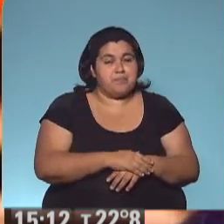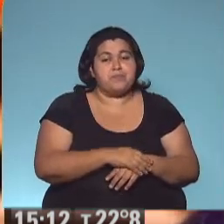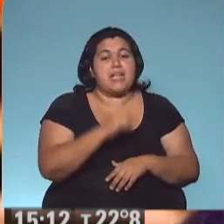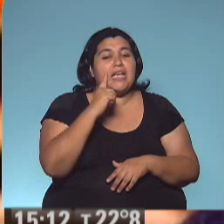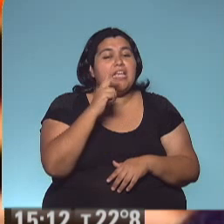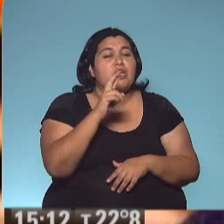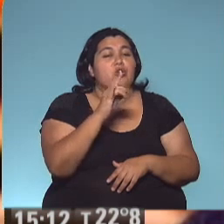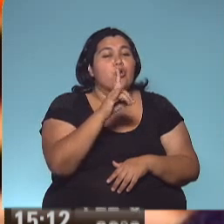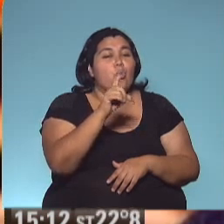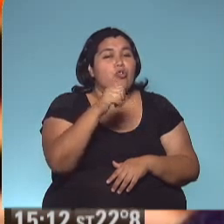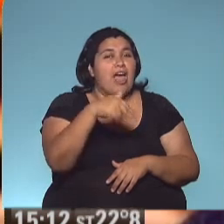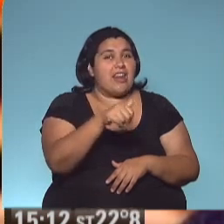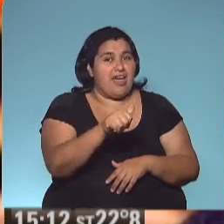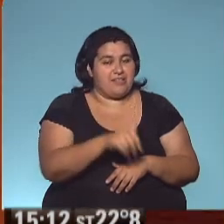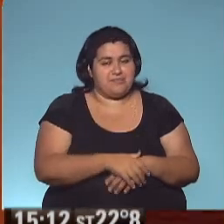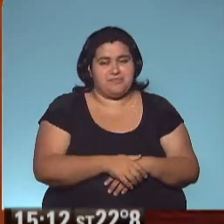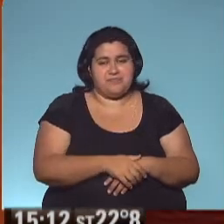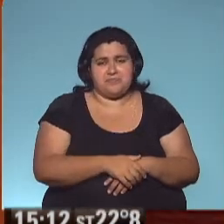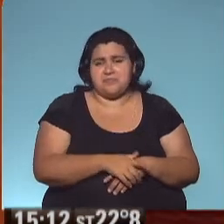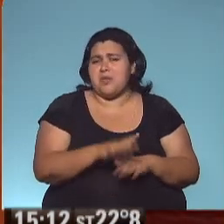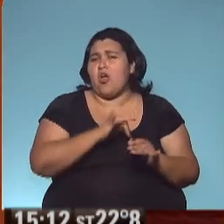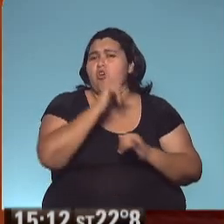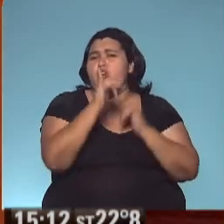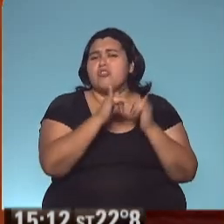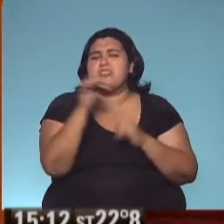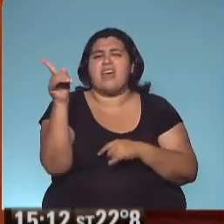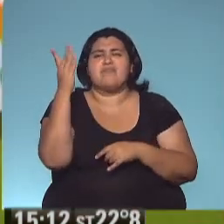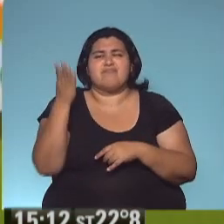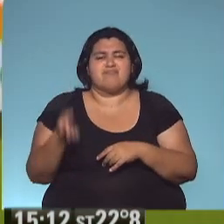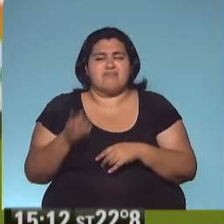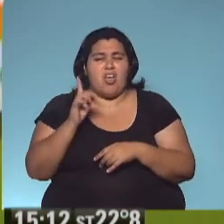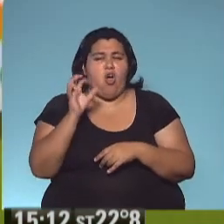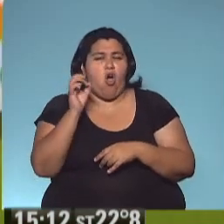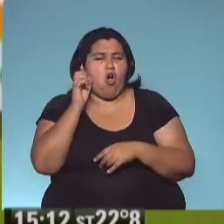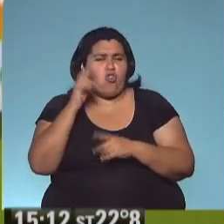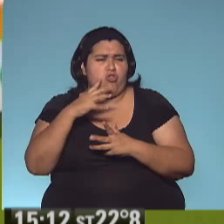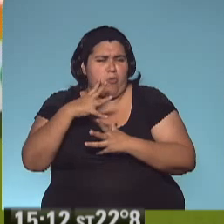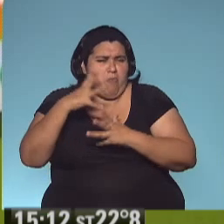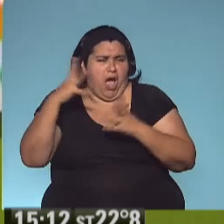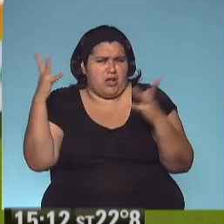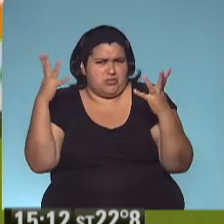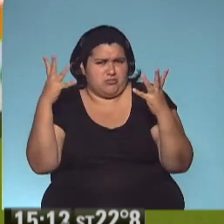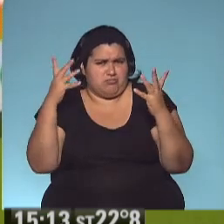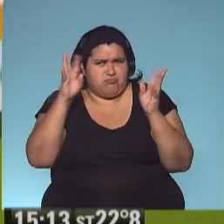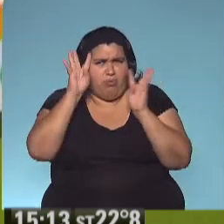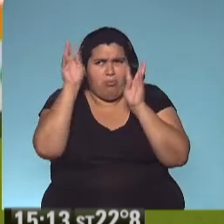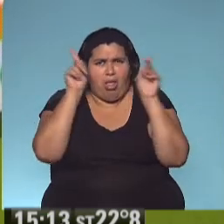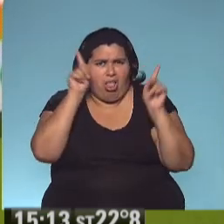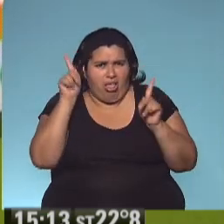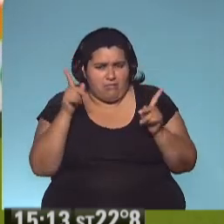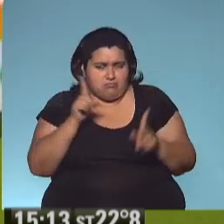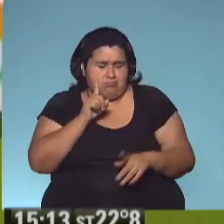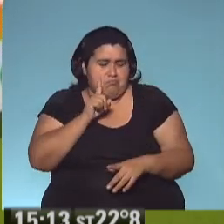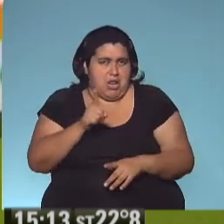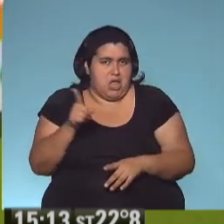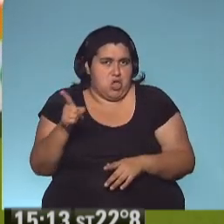Irulana. Conviene empezar por el ogronte, porque es lo más grande, lo más peludo y lo más peligroso de esta historia.